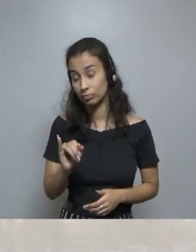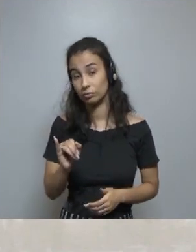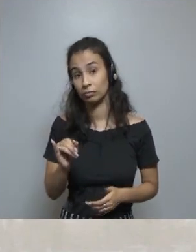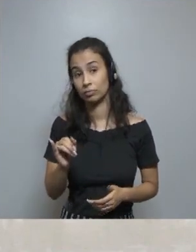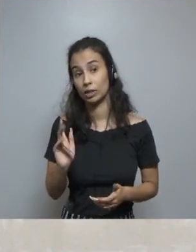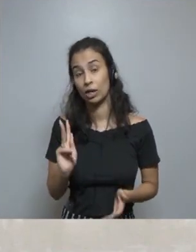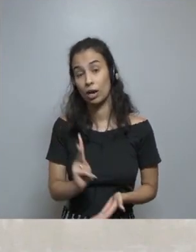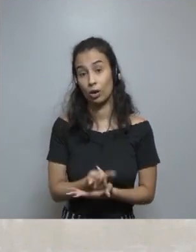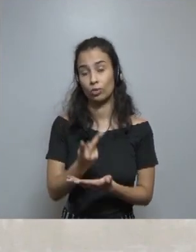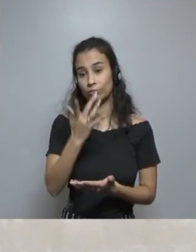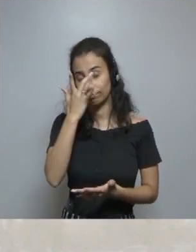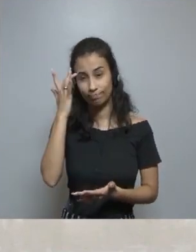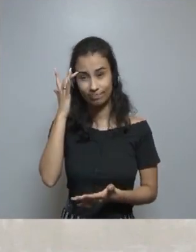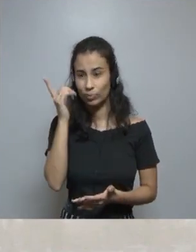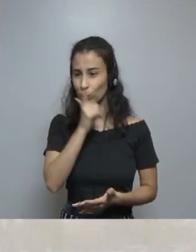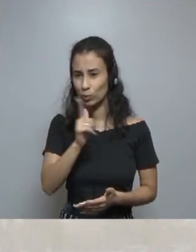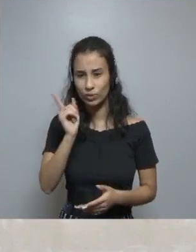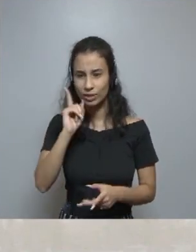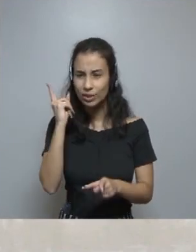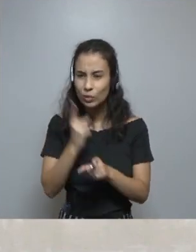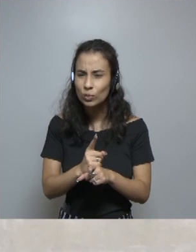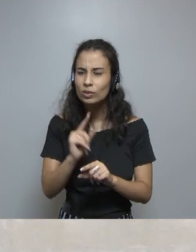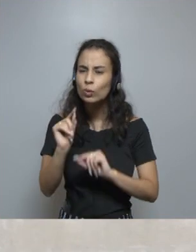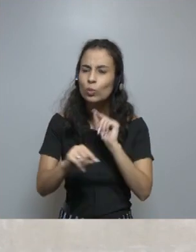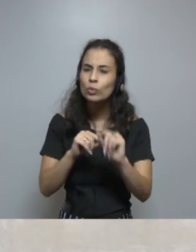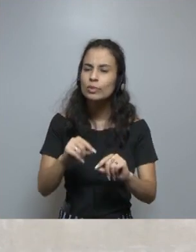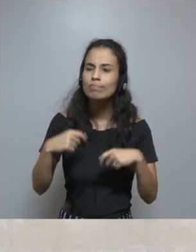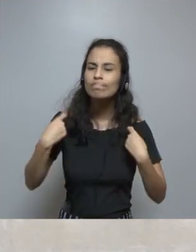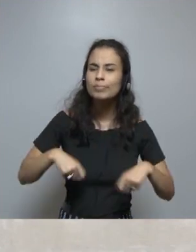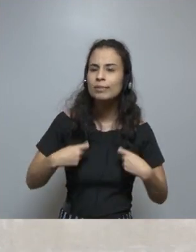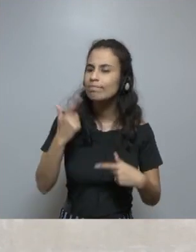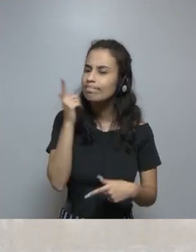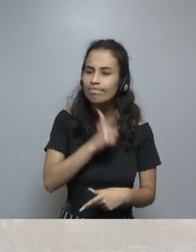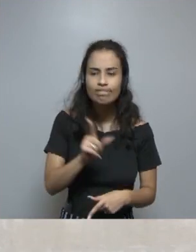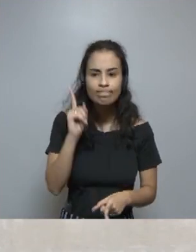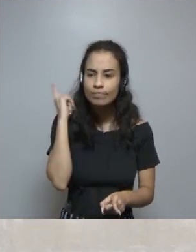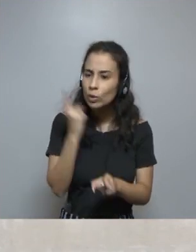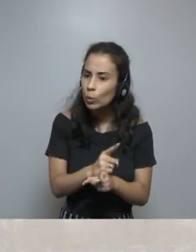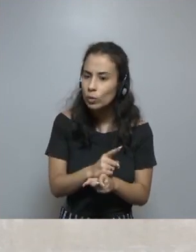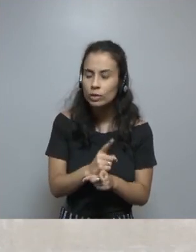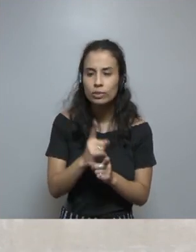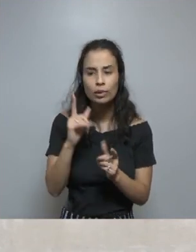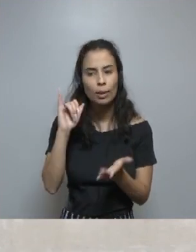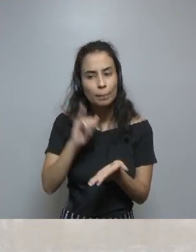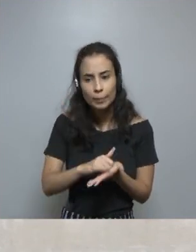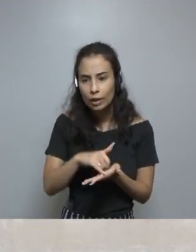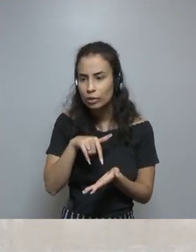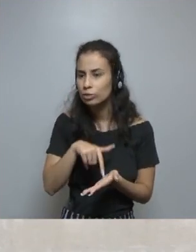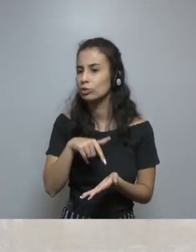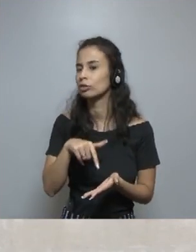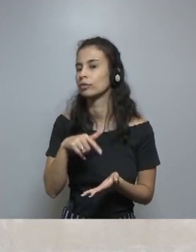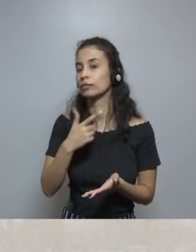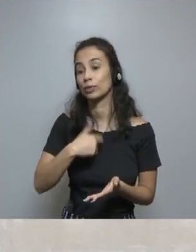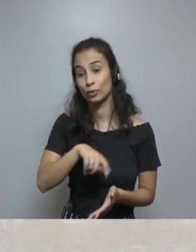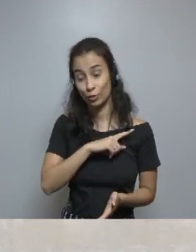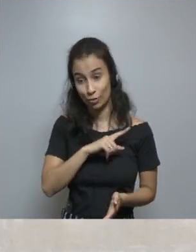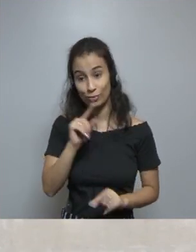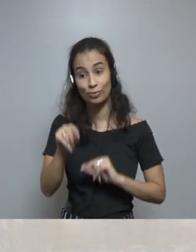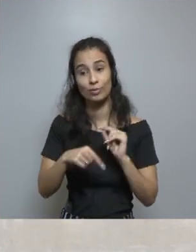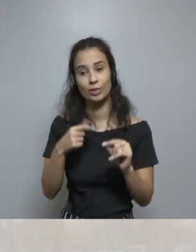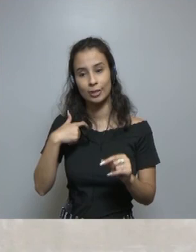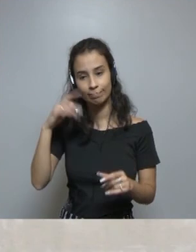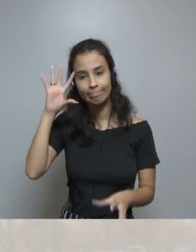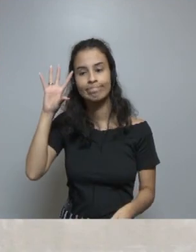Y si por alguna razón la persona no puede resolver su problema en la aplicación, nosotros tratamos como una falla